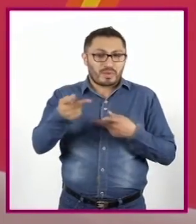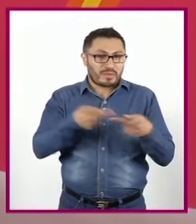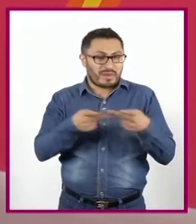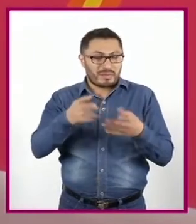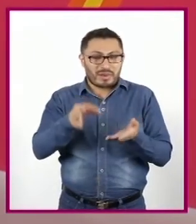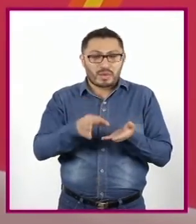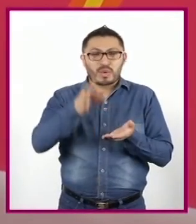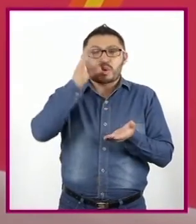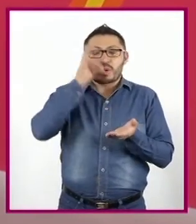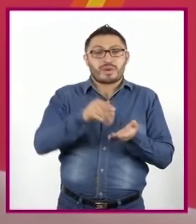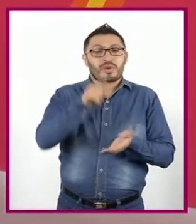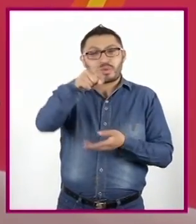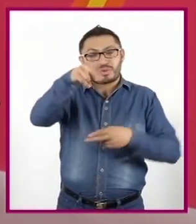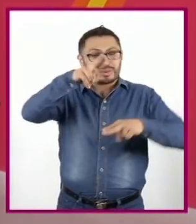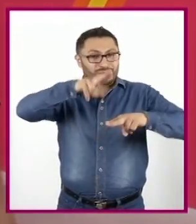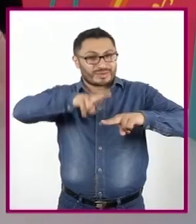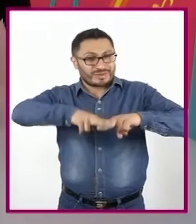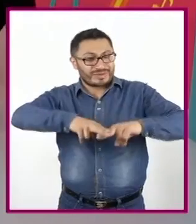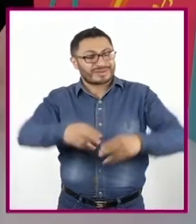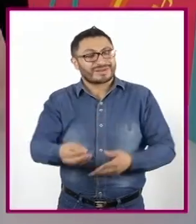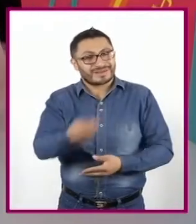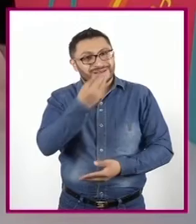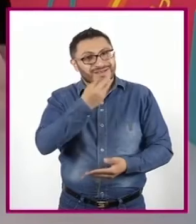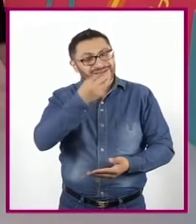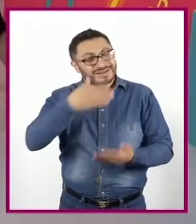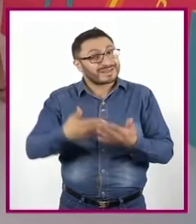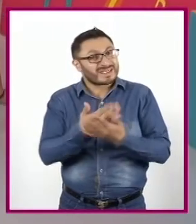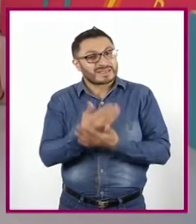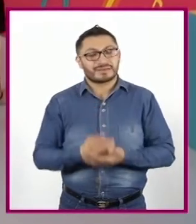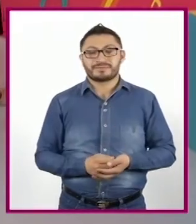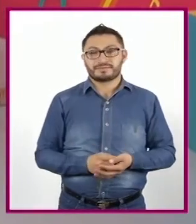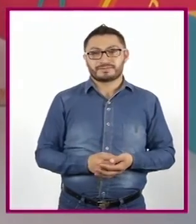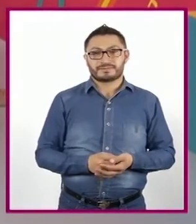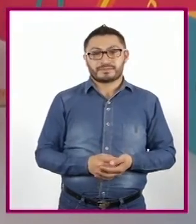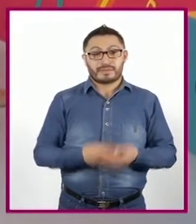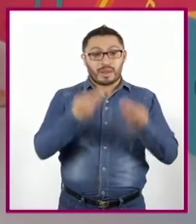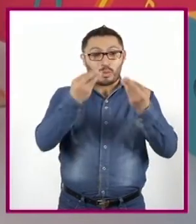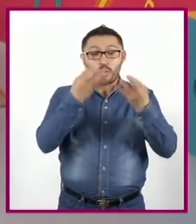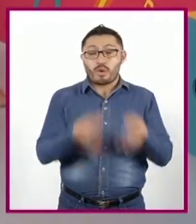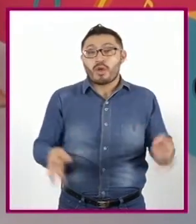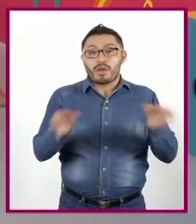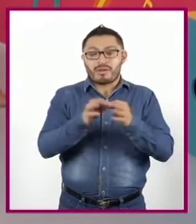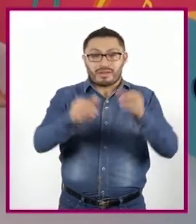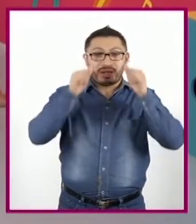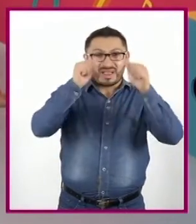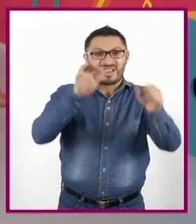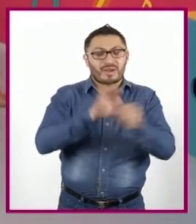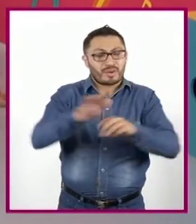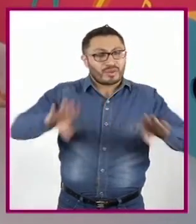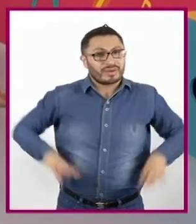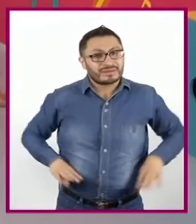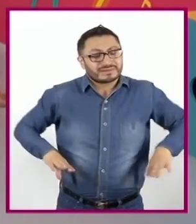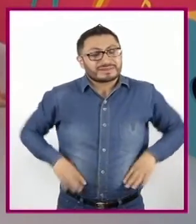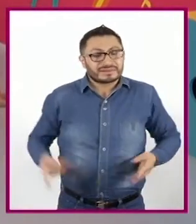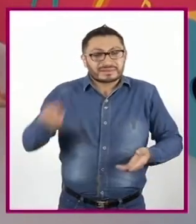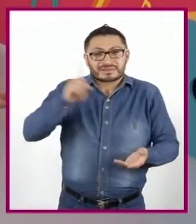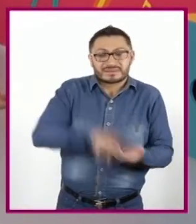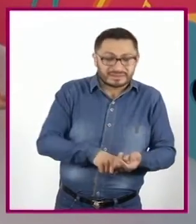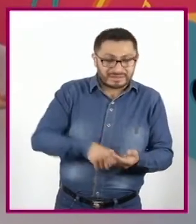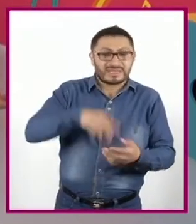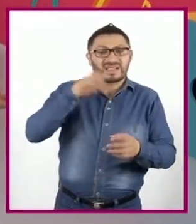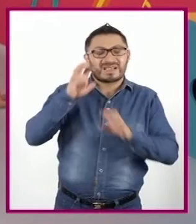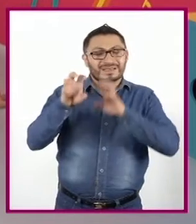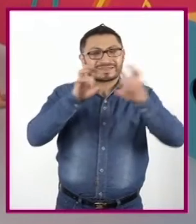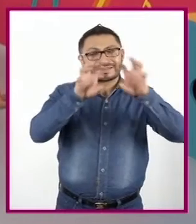Siéntate A desayunar Es muy importante Observar Los elementos Que conforman Esos